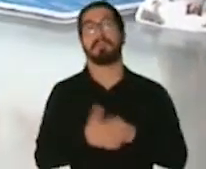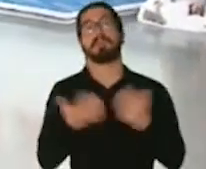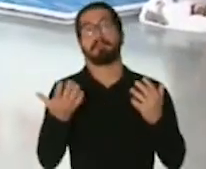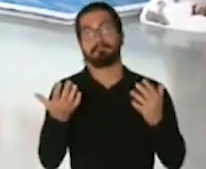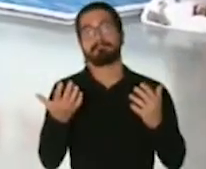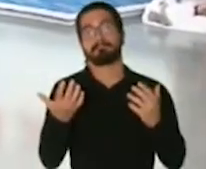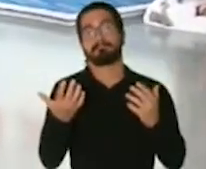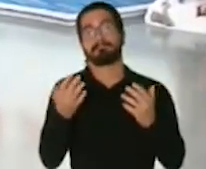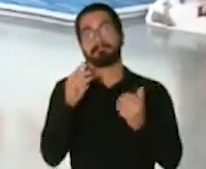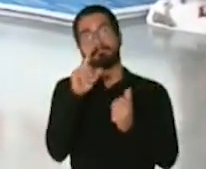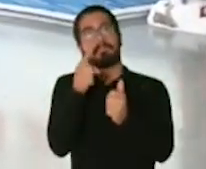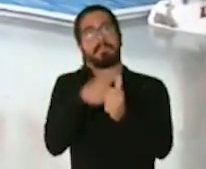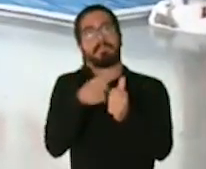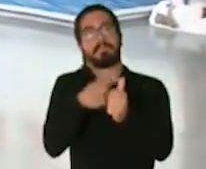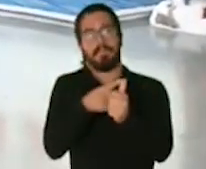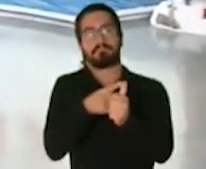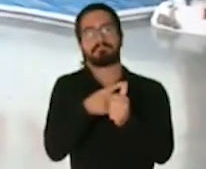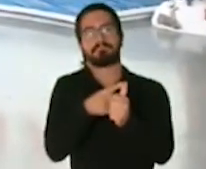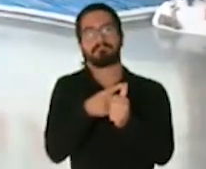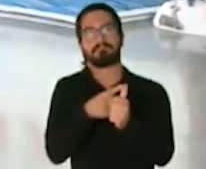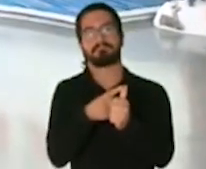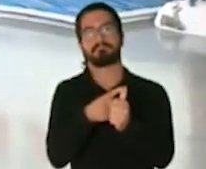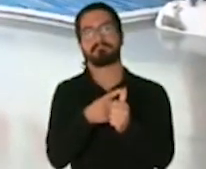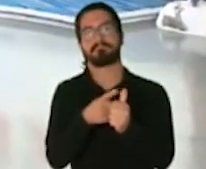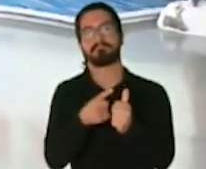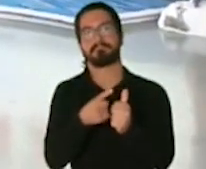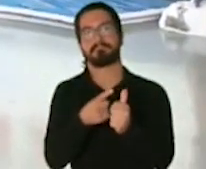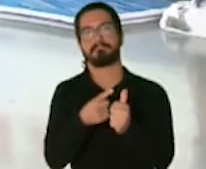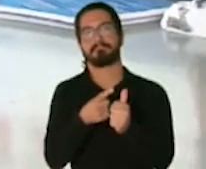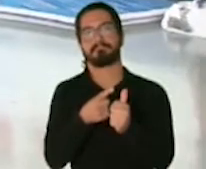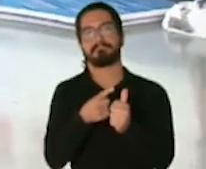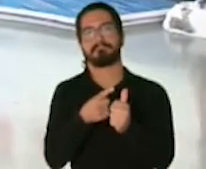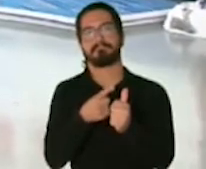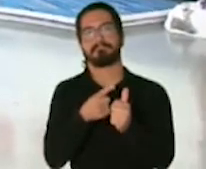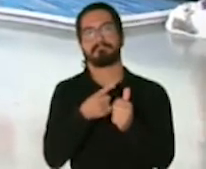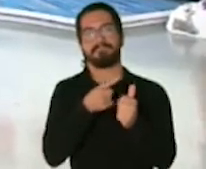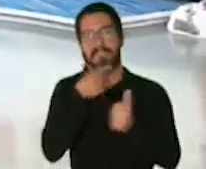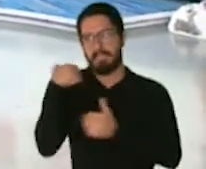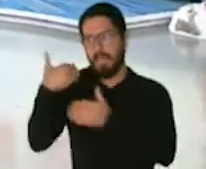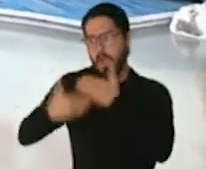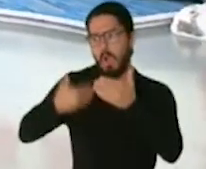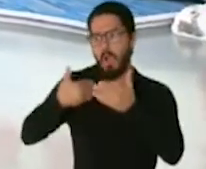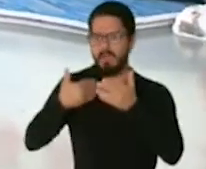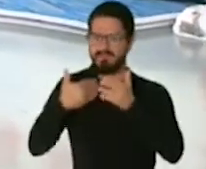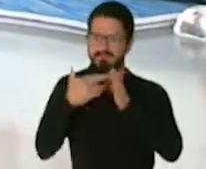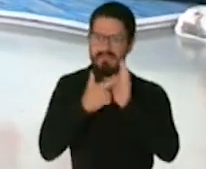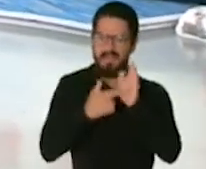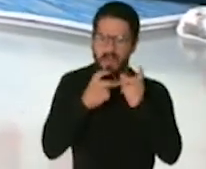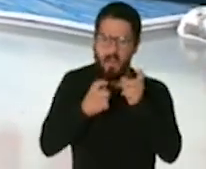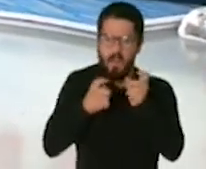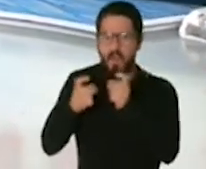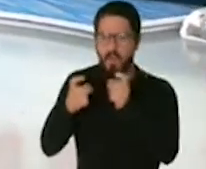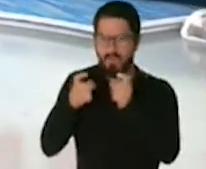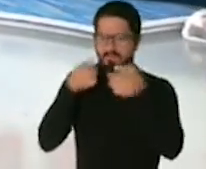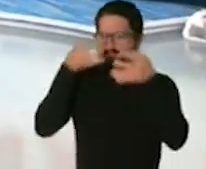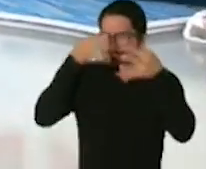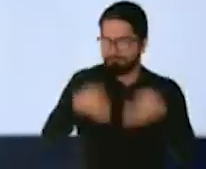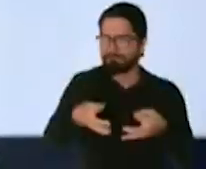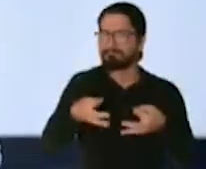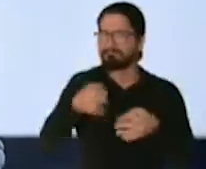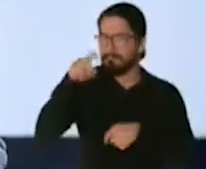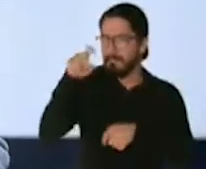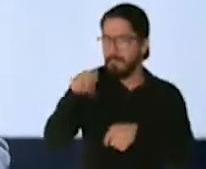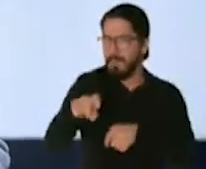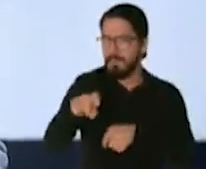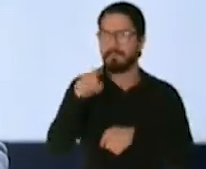es asegurarnos de que estamos tomando todas las medidas necesarias para proteger a nuestra